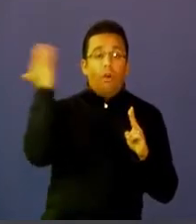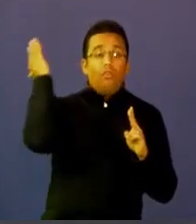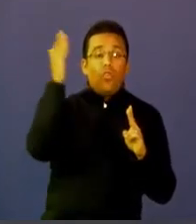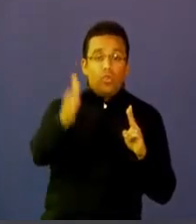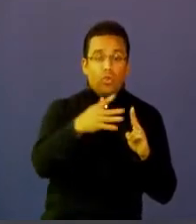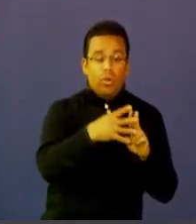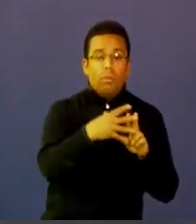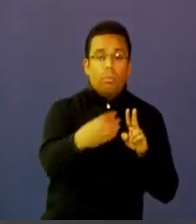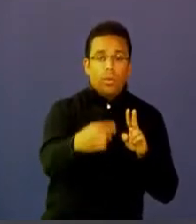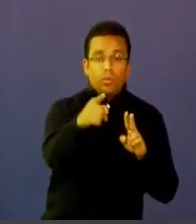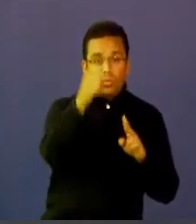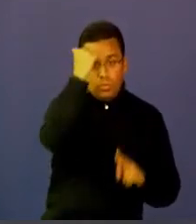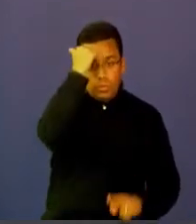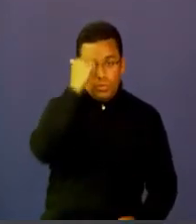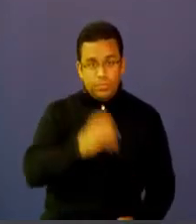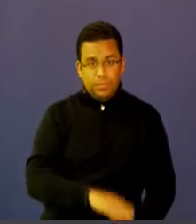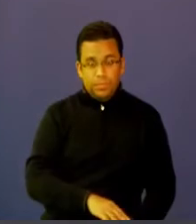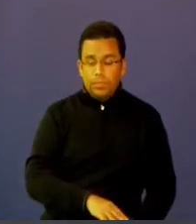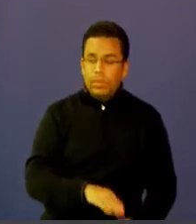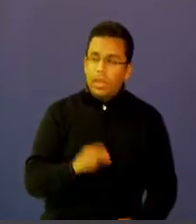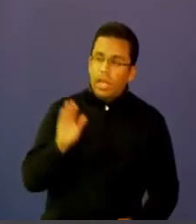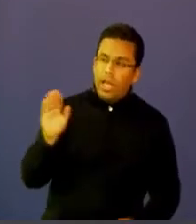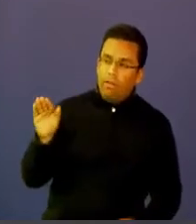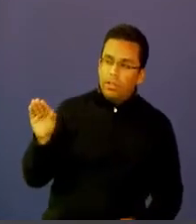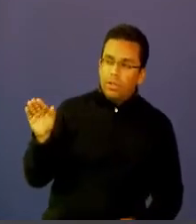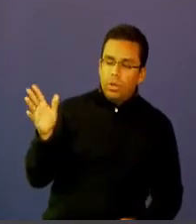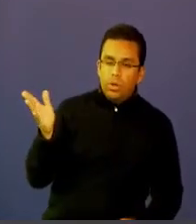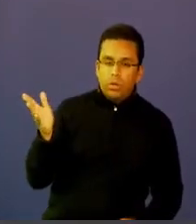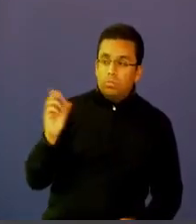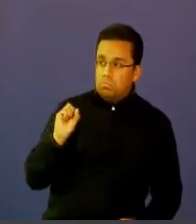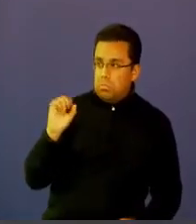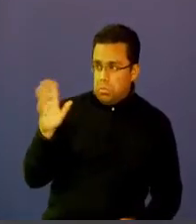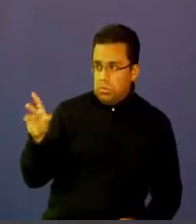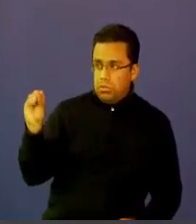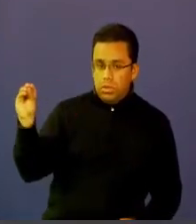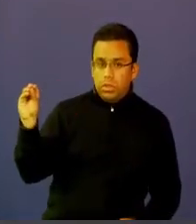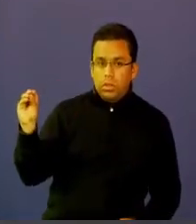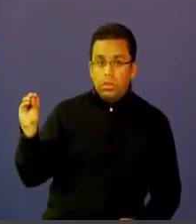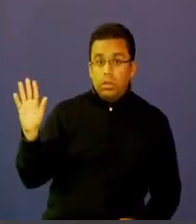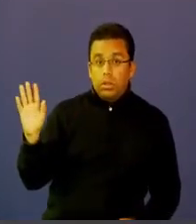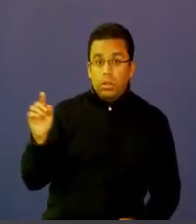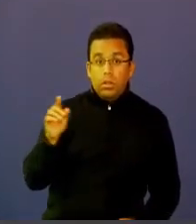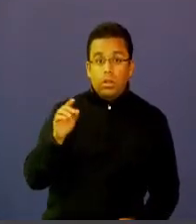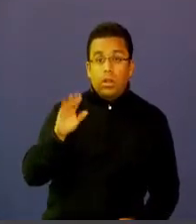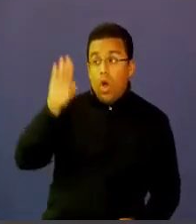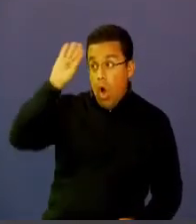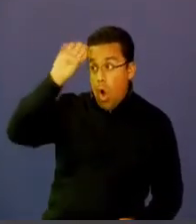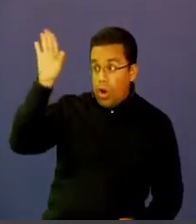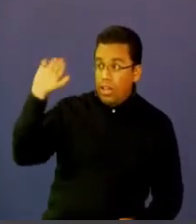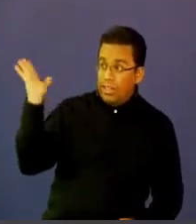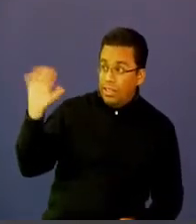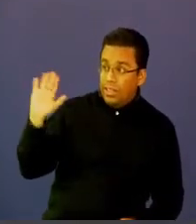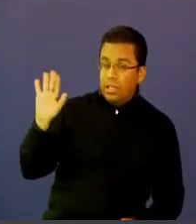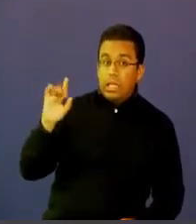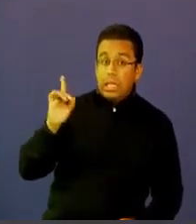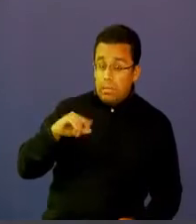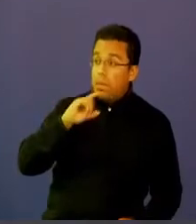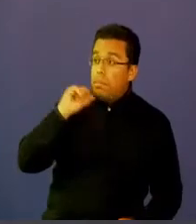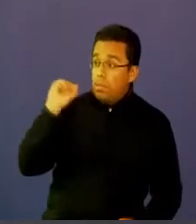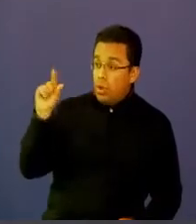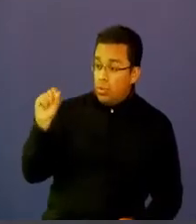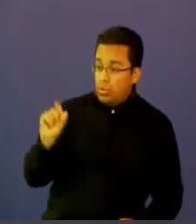en todo el país yo quería comentarles si es que tenemos algunos saludos algunas preguntas